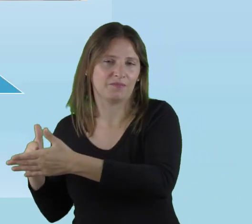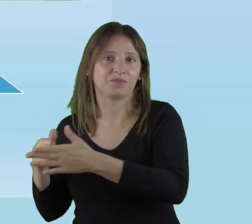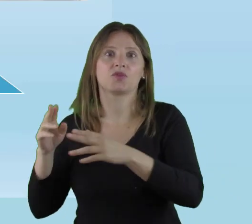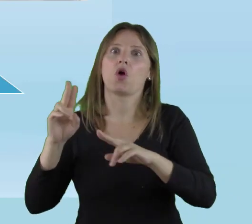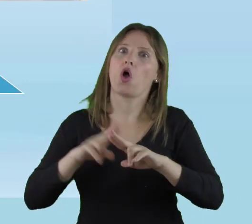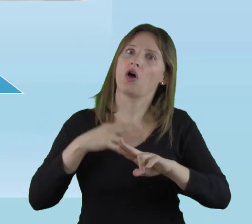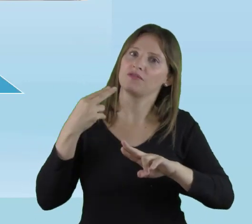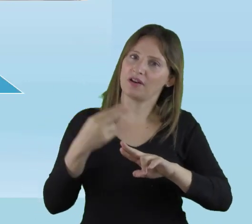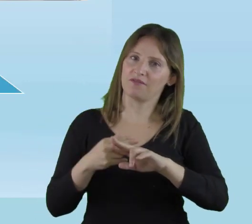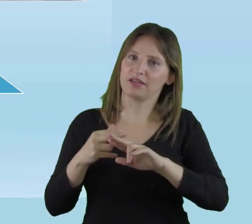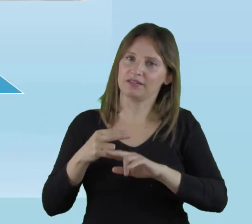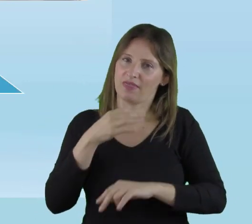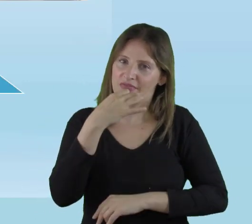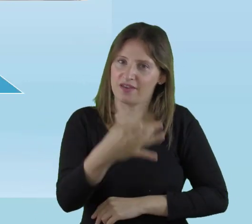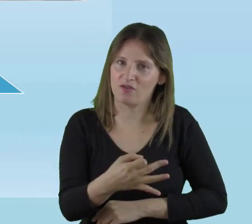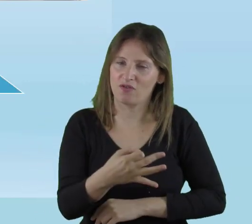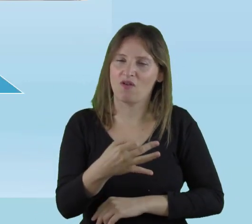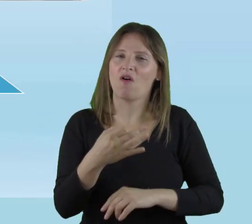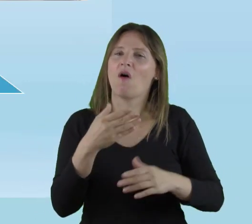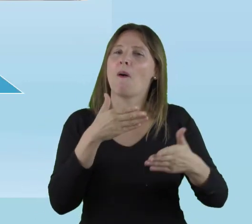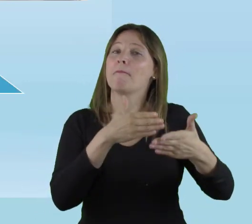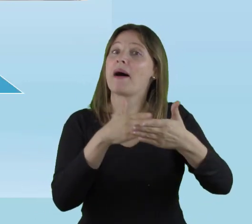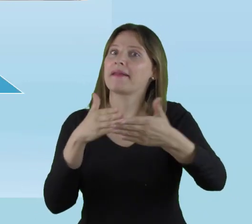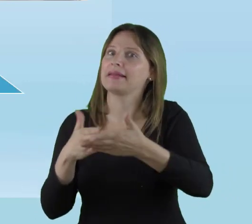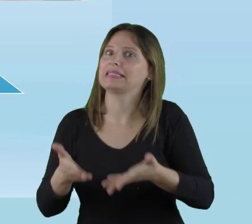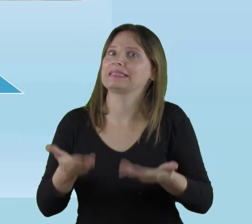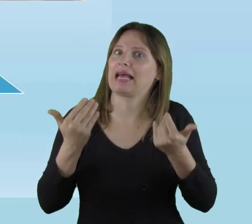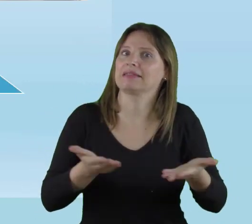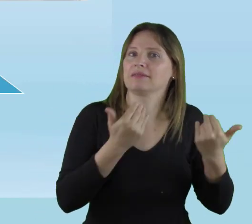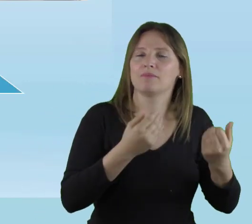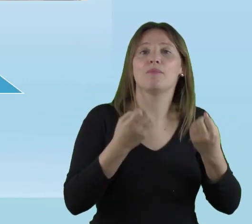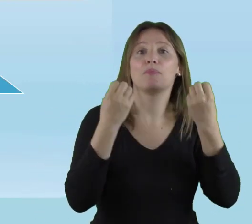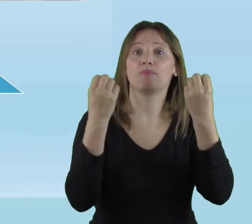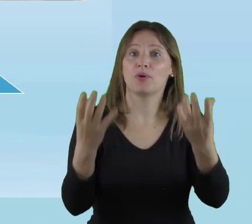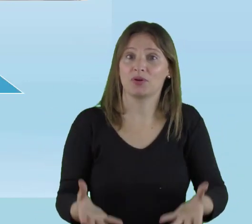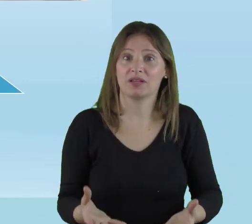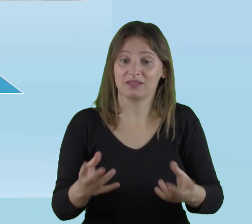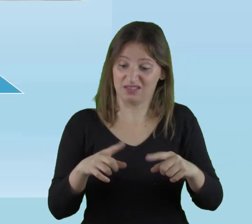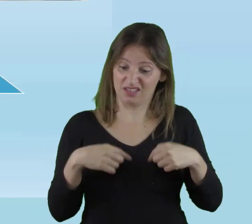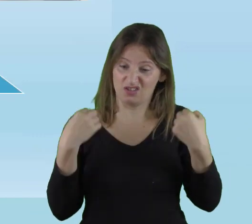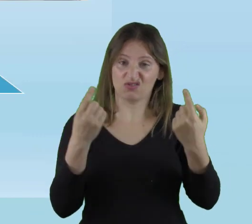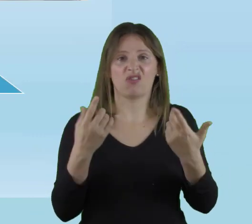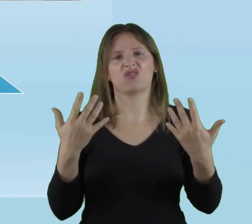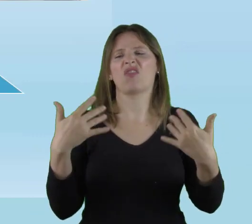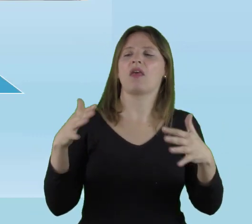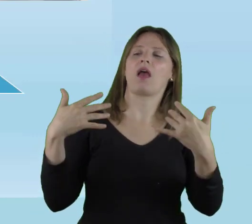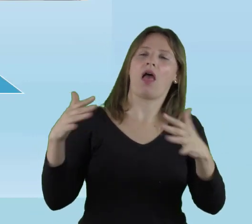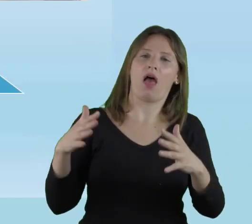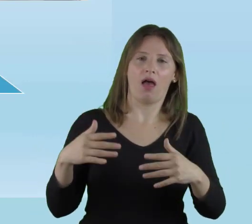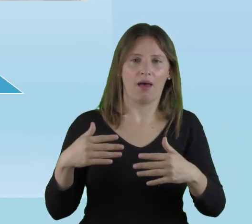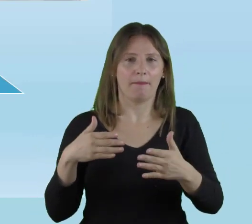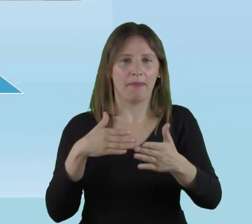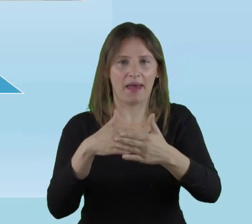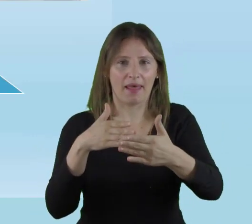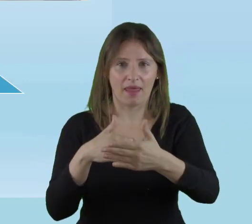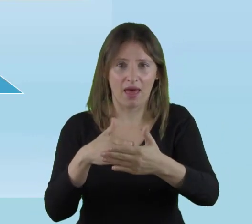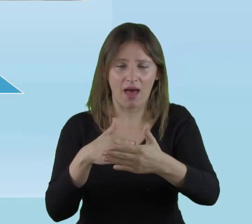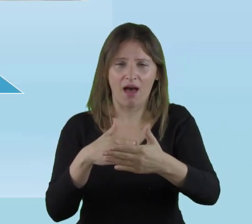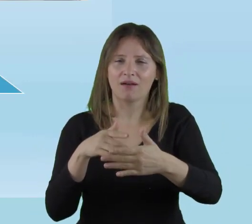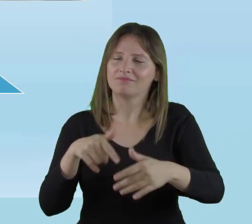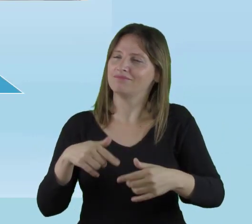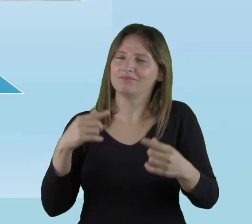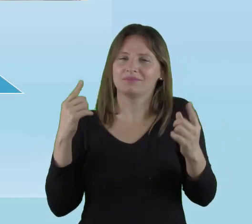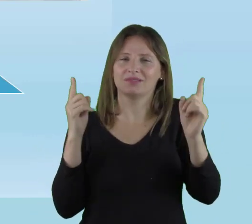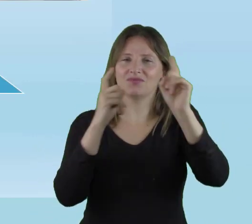Y vuelvo a decir, para eliminar barreras, ¿por qué? Porque si dejamos ahí las barreras,